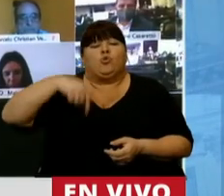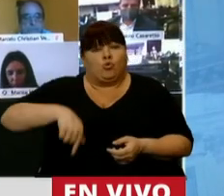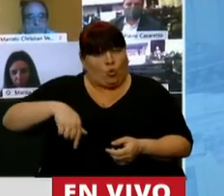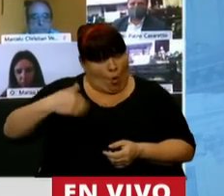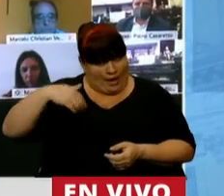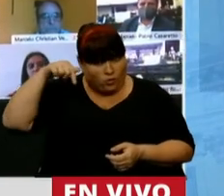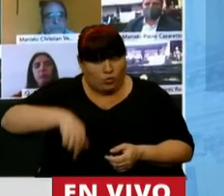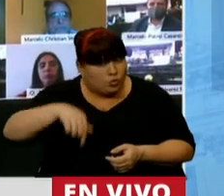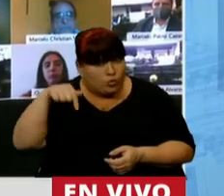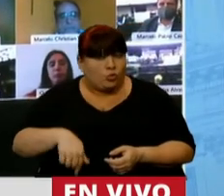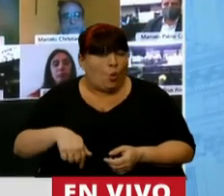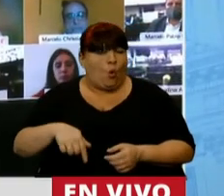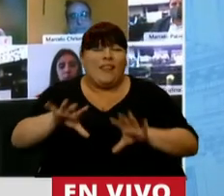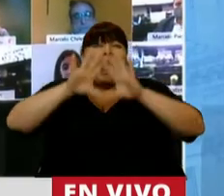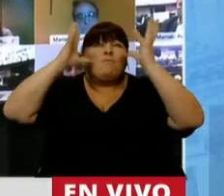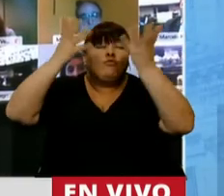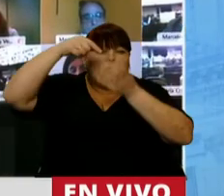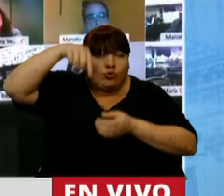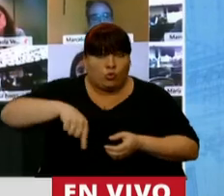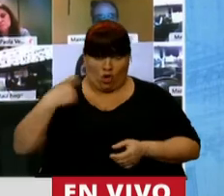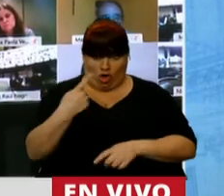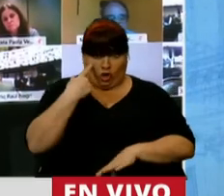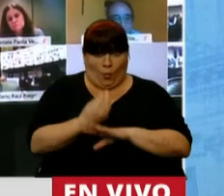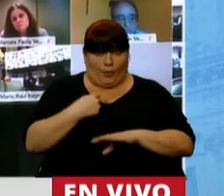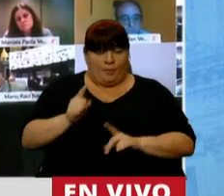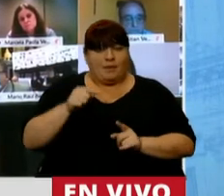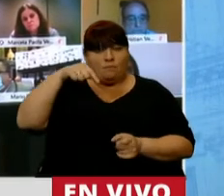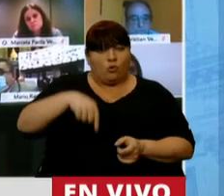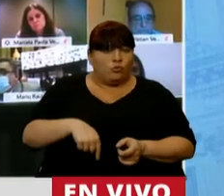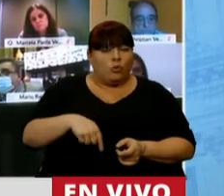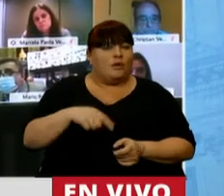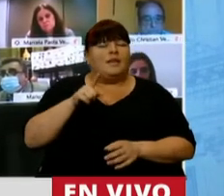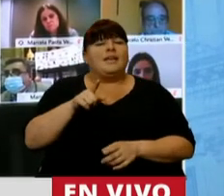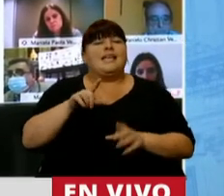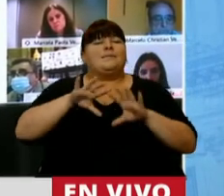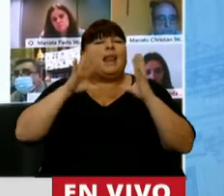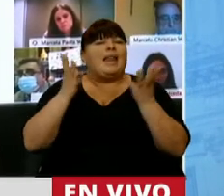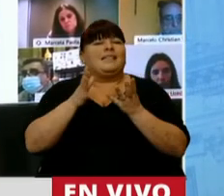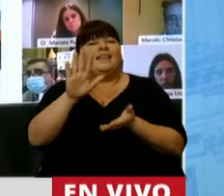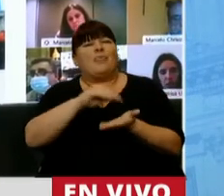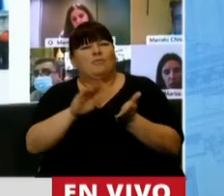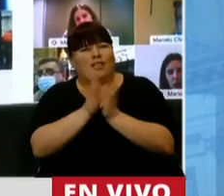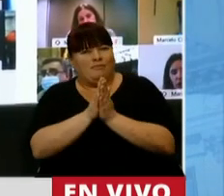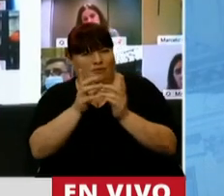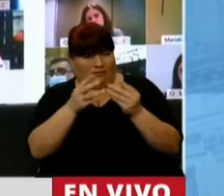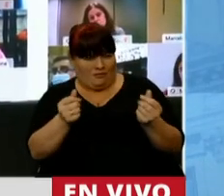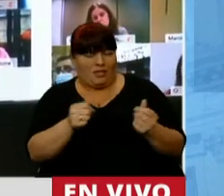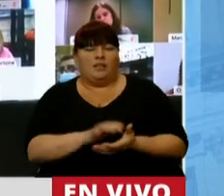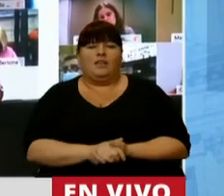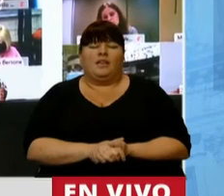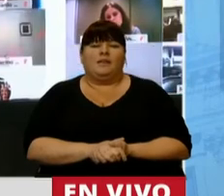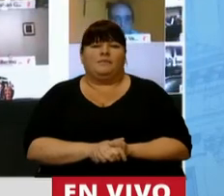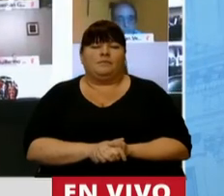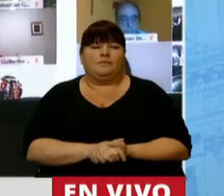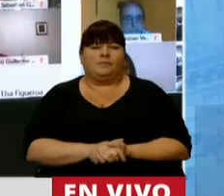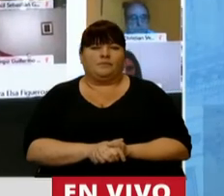sur, el sur del planeta donde nosotros vivimos, es la parte del planeta que con mayor furia